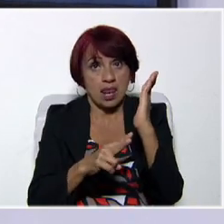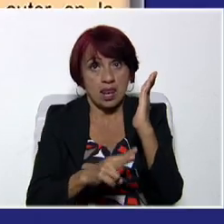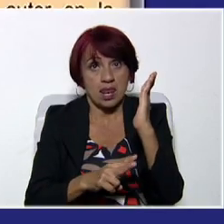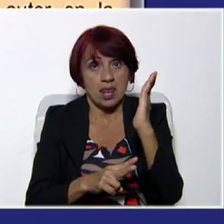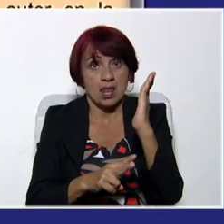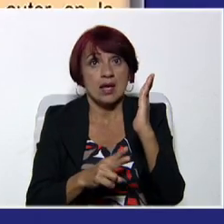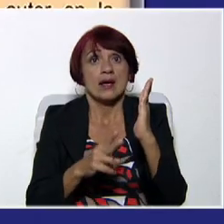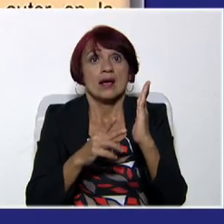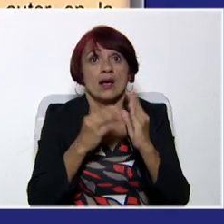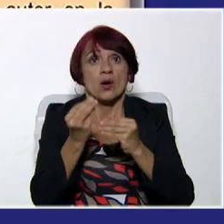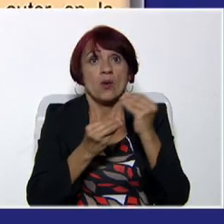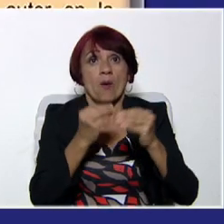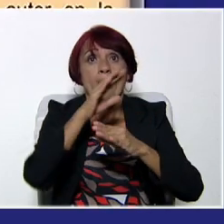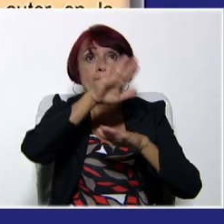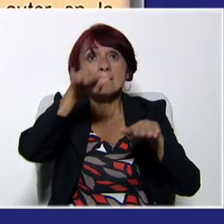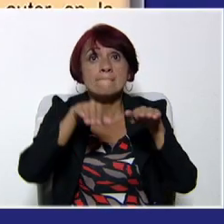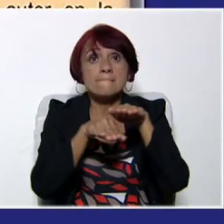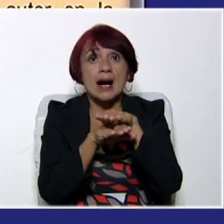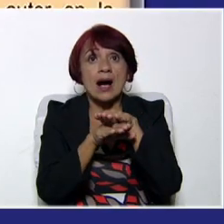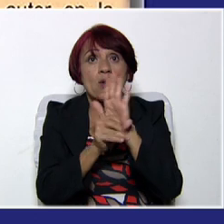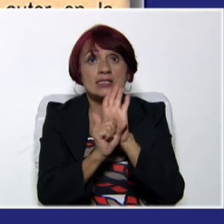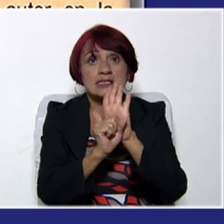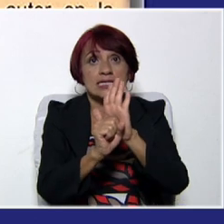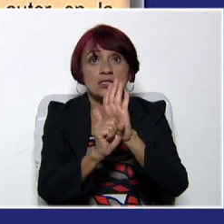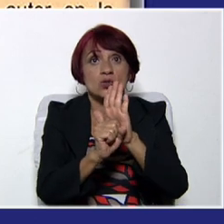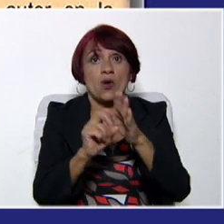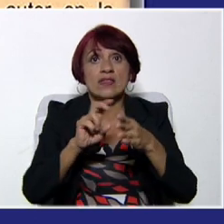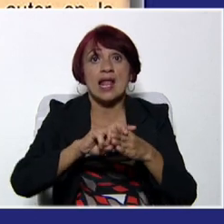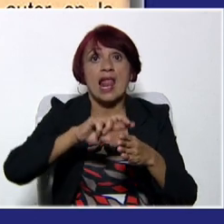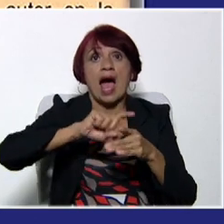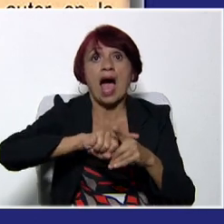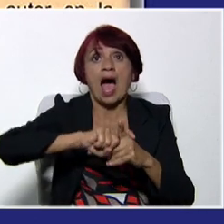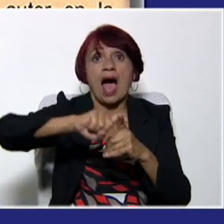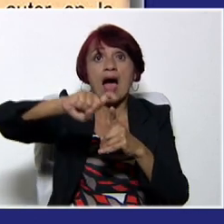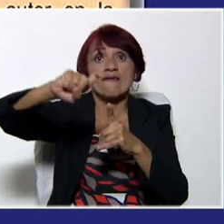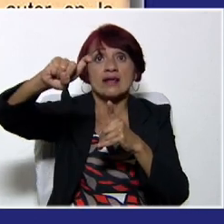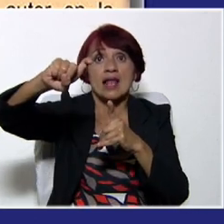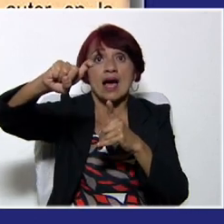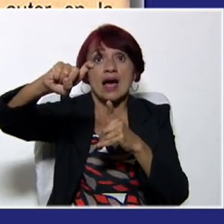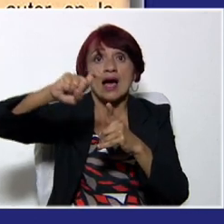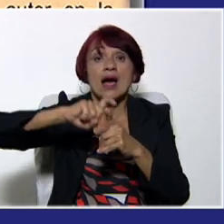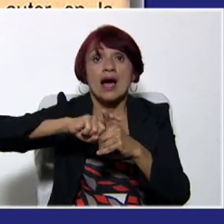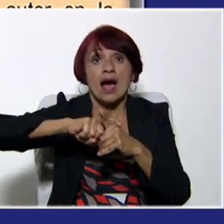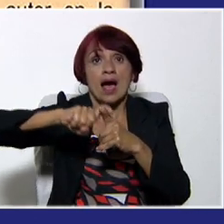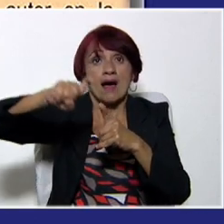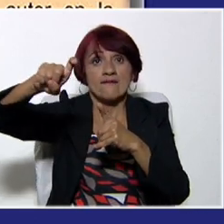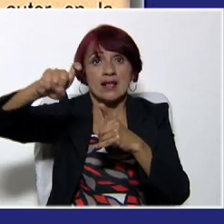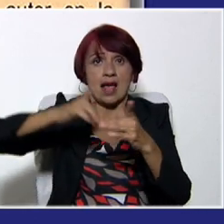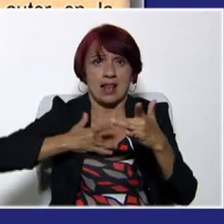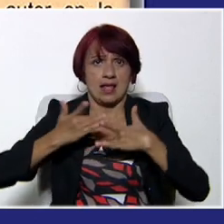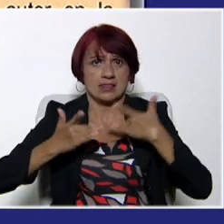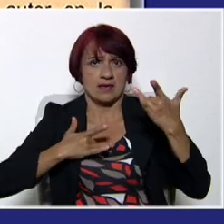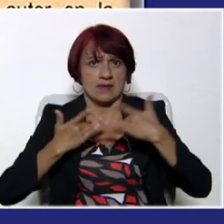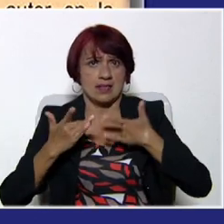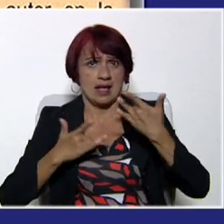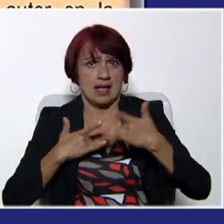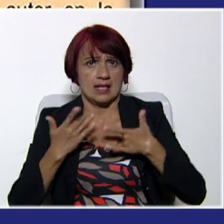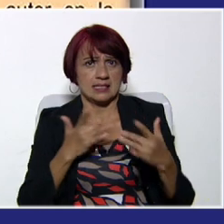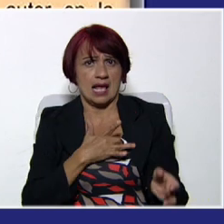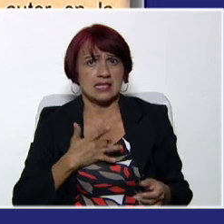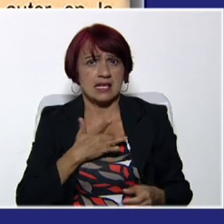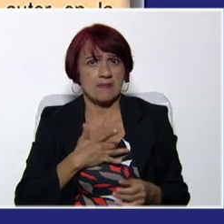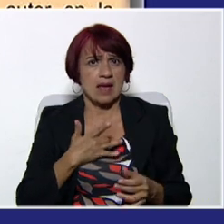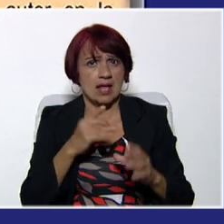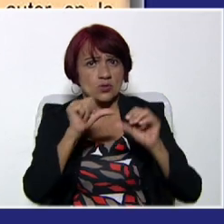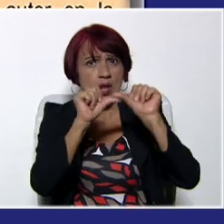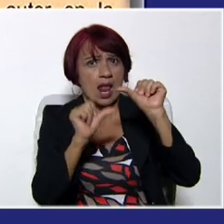signo del Ávila. Autor, Aníbal Nasoa. Las actividades es, cuáles sentimientos refleja el